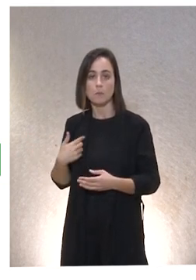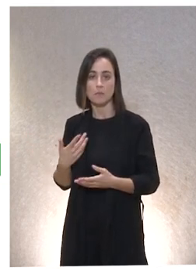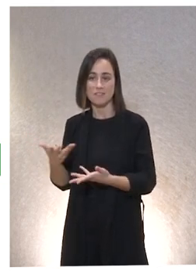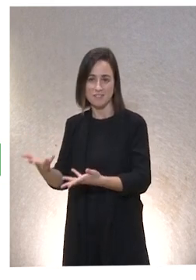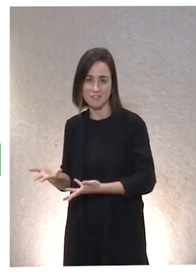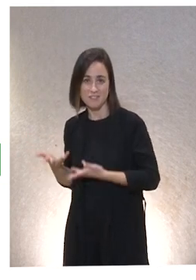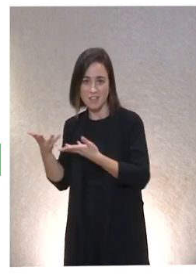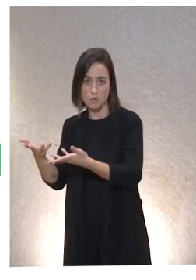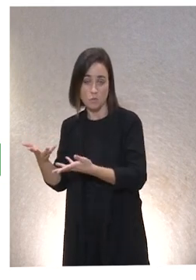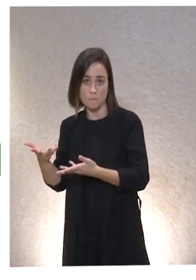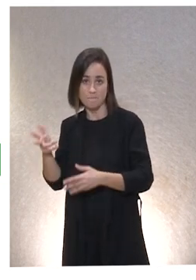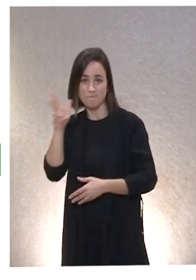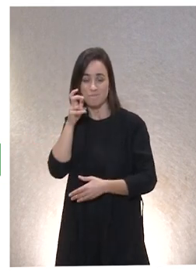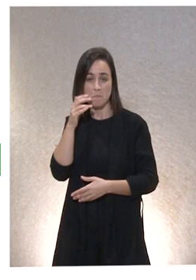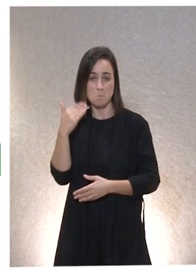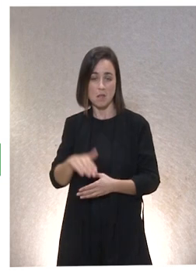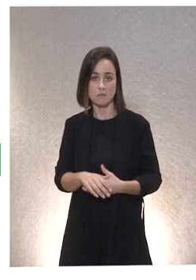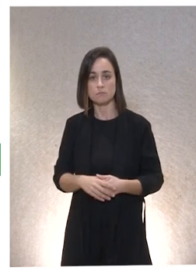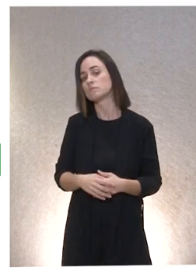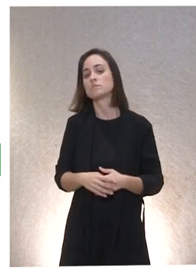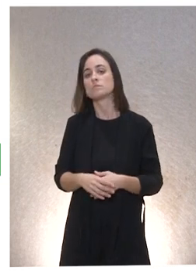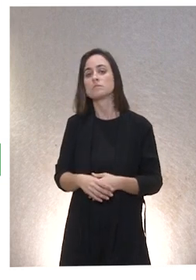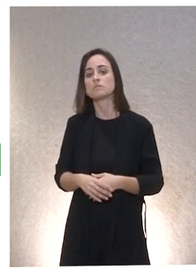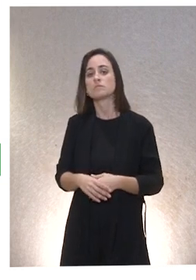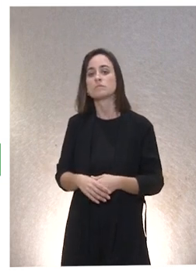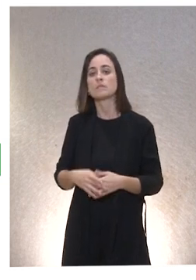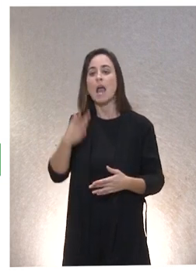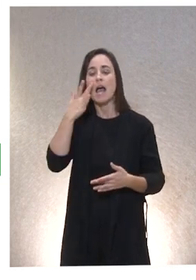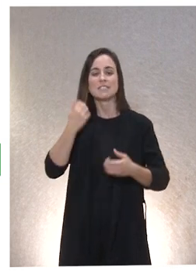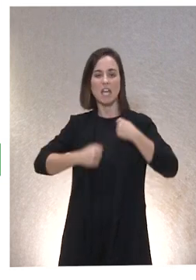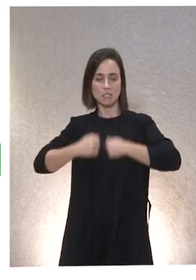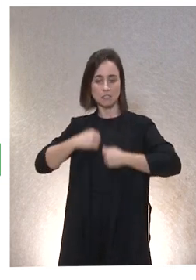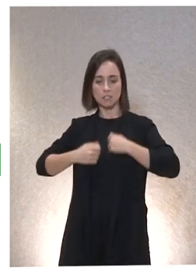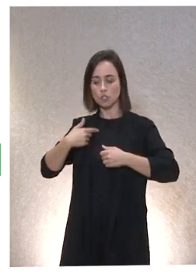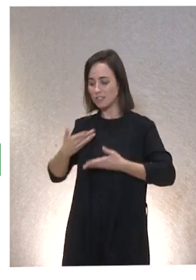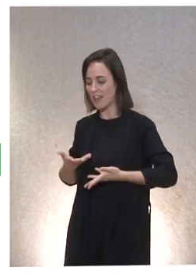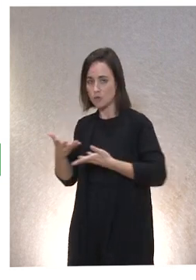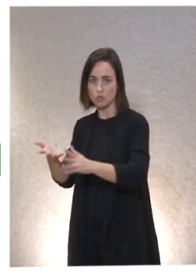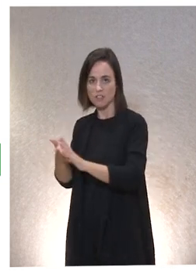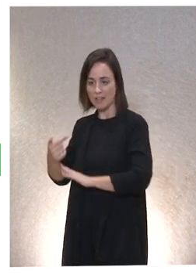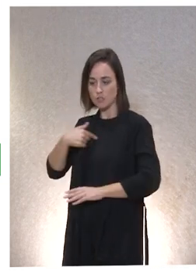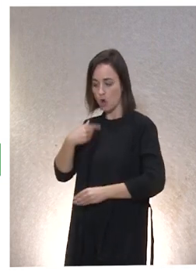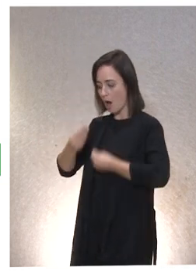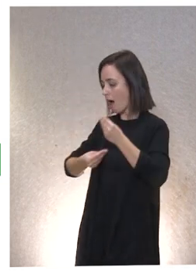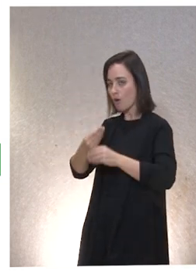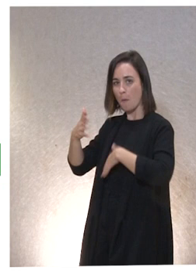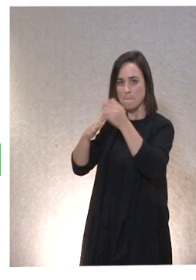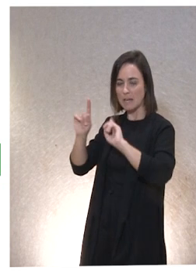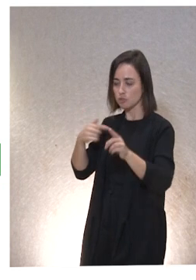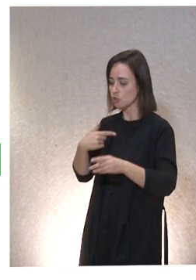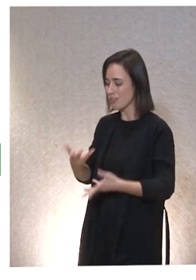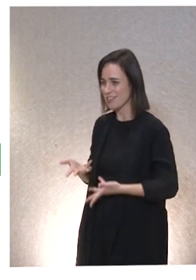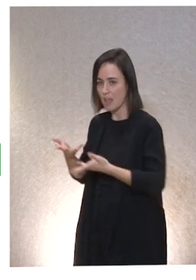te ayudo. Y has quedado perfecta, más limpia, impoluta, no sé qué, con todos los enjuagues y por haber, perfecta.